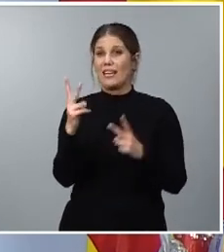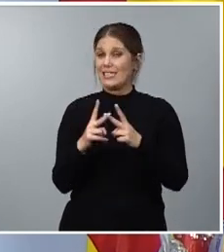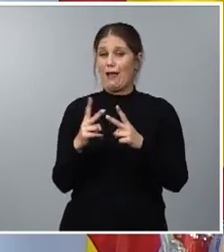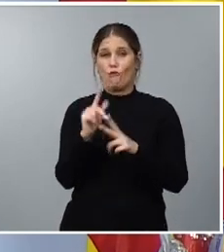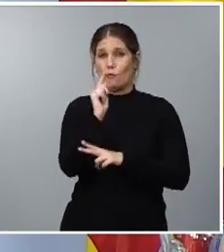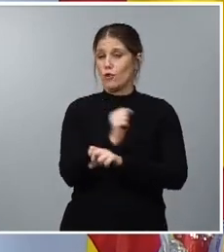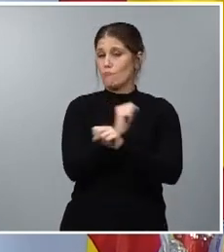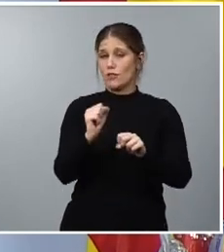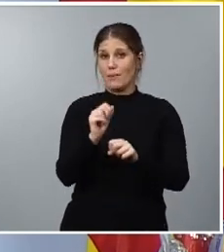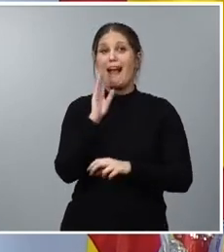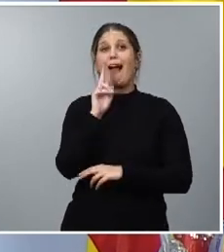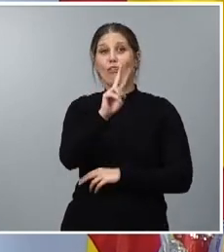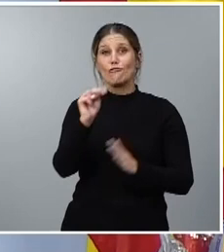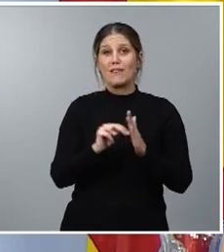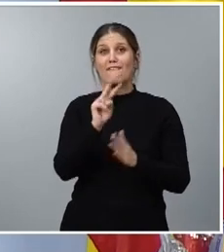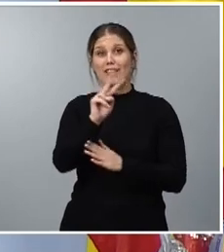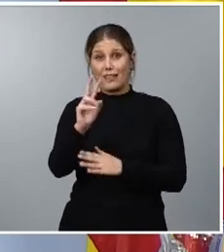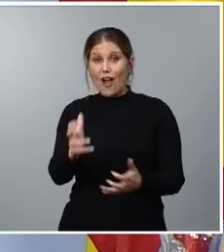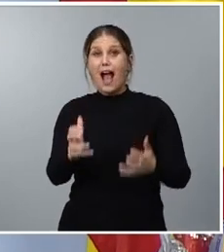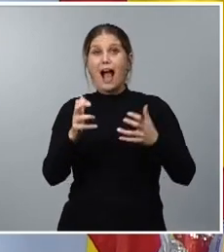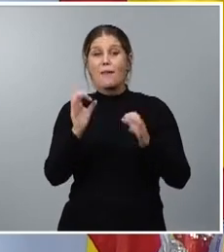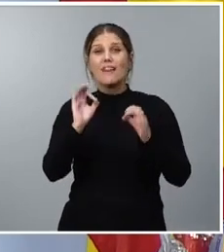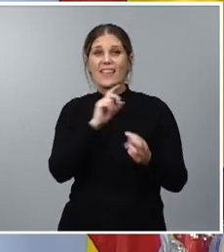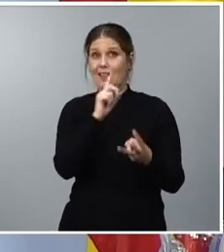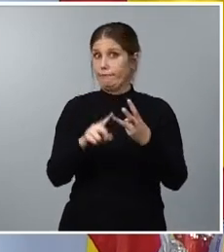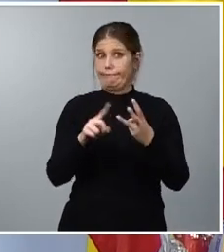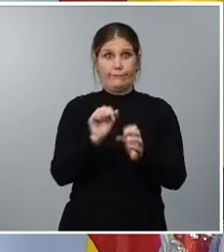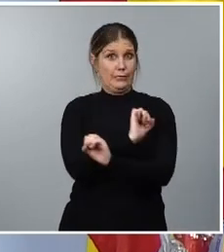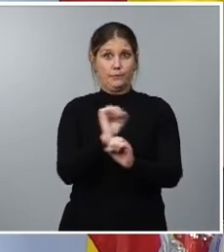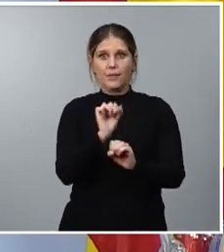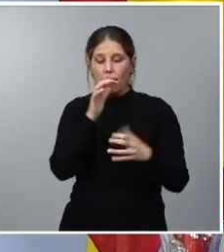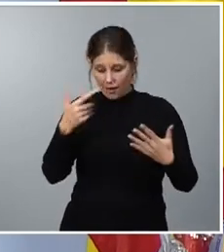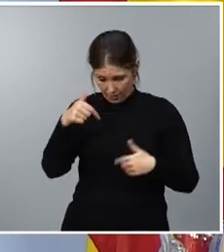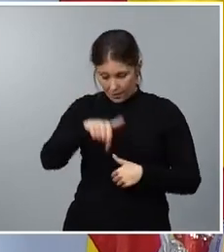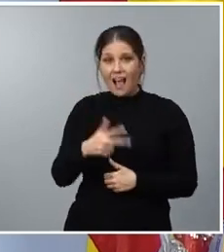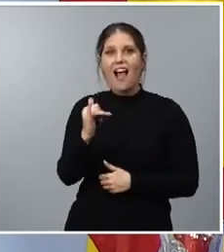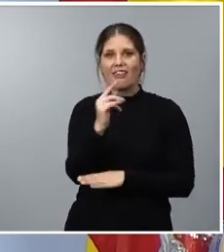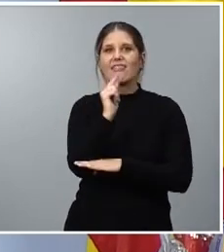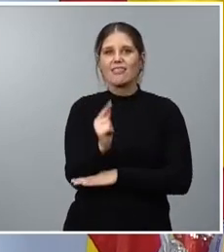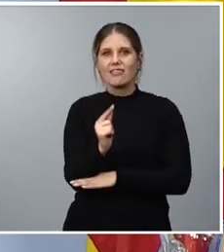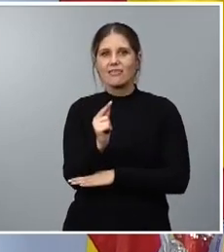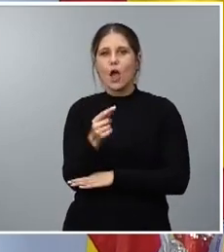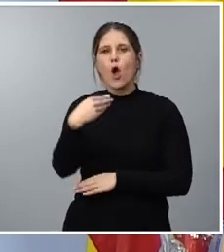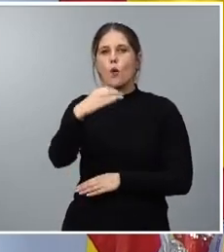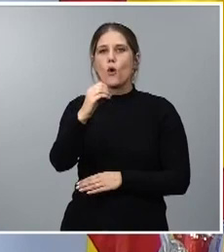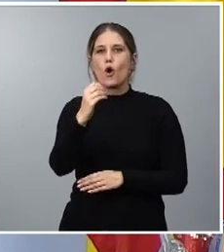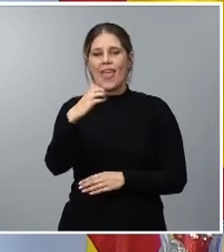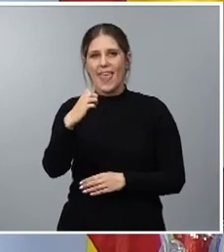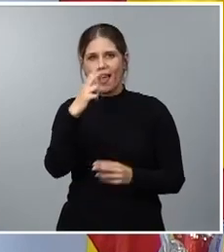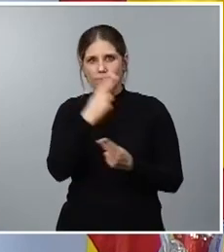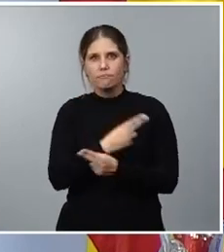2022 dijeron que no habría unos terceros pero aquí estamos dispuestos a llevar al BOE los terceros